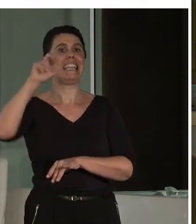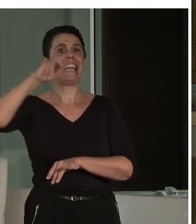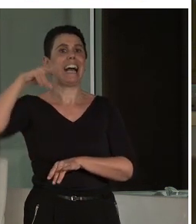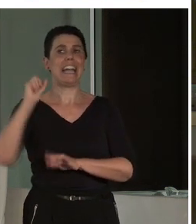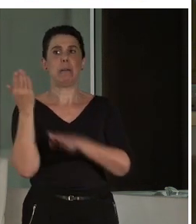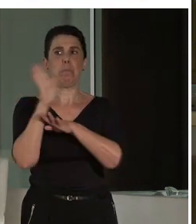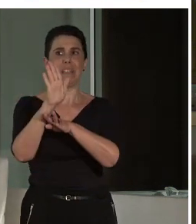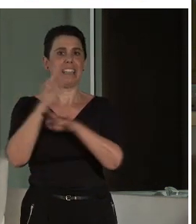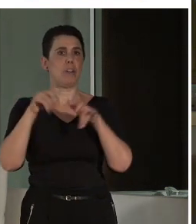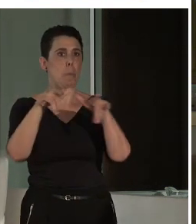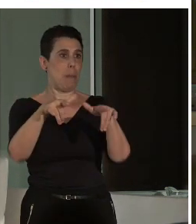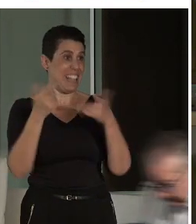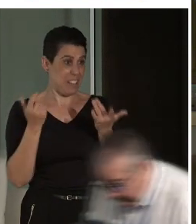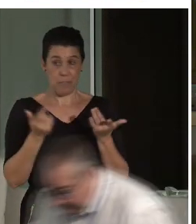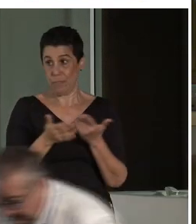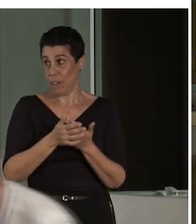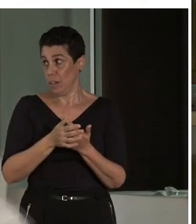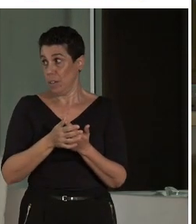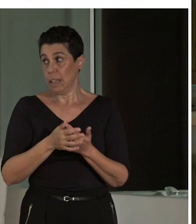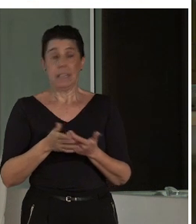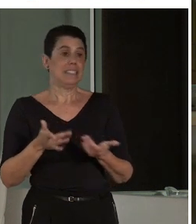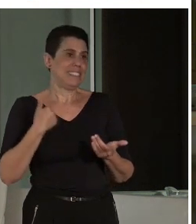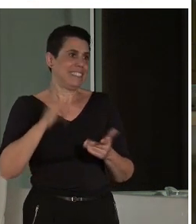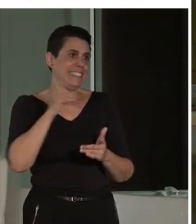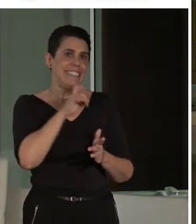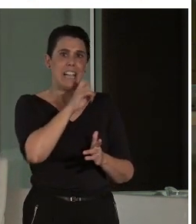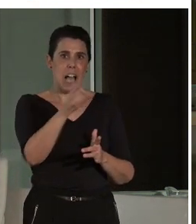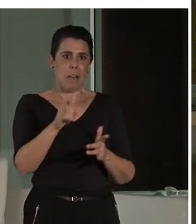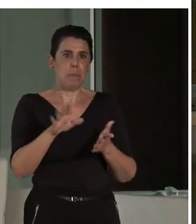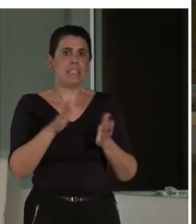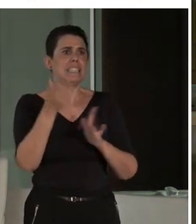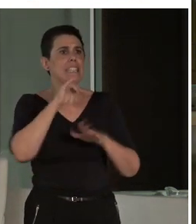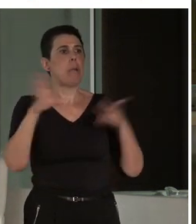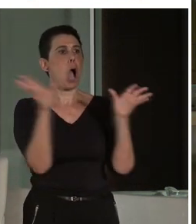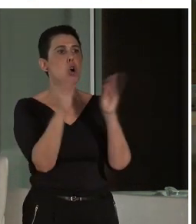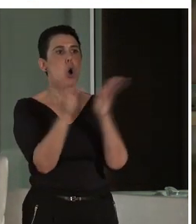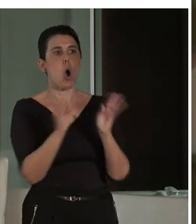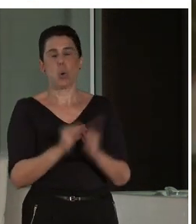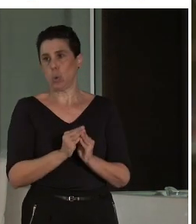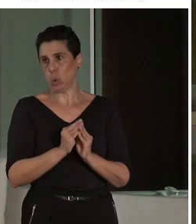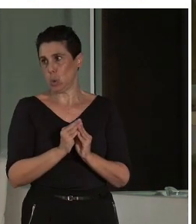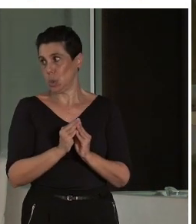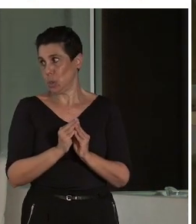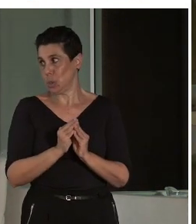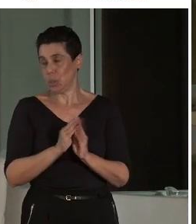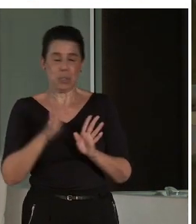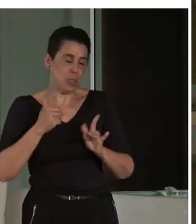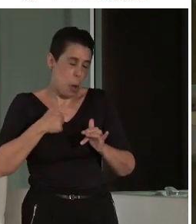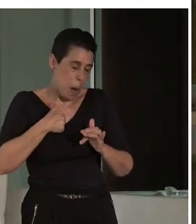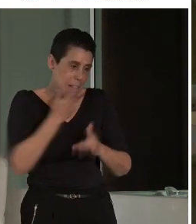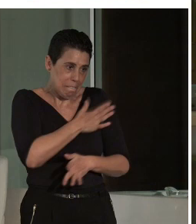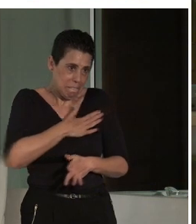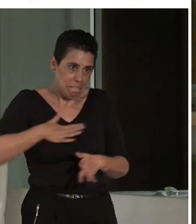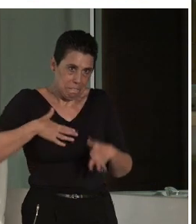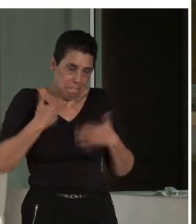Y bueno, como siempre, habitualmente solemos hacer unas pequeñas conclusiones, bueno, yo muy modestamente, porque